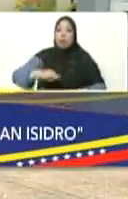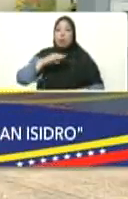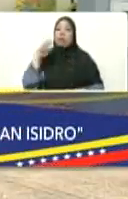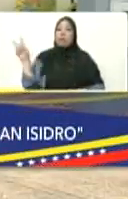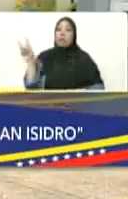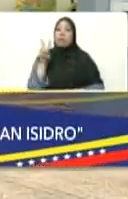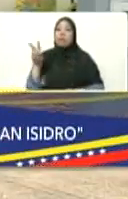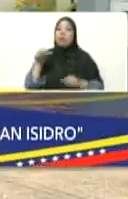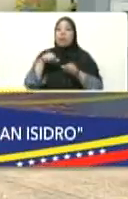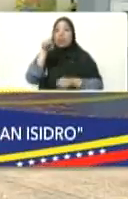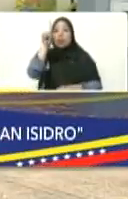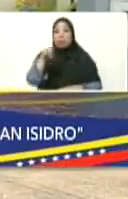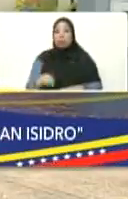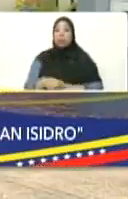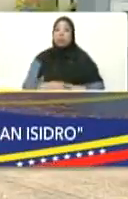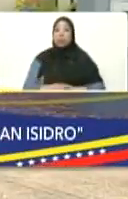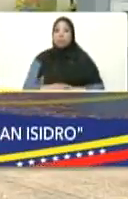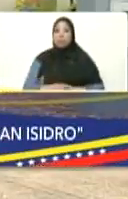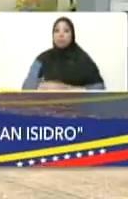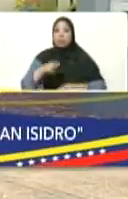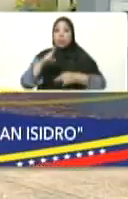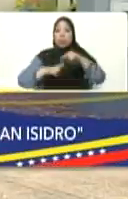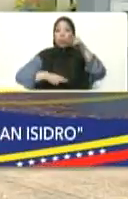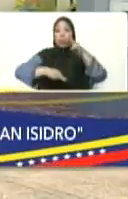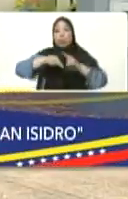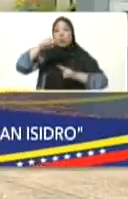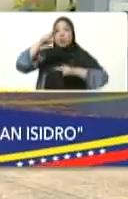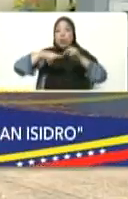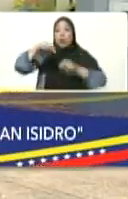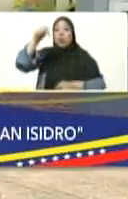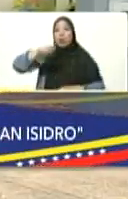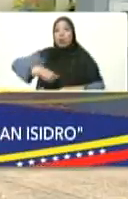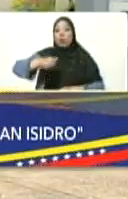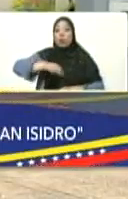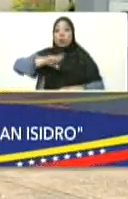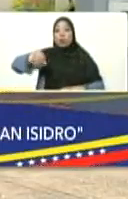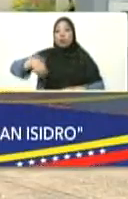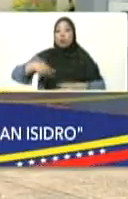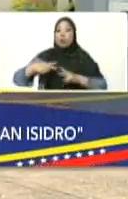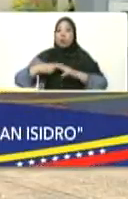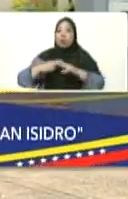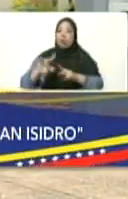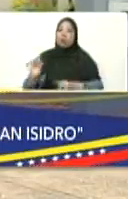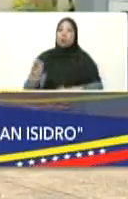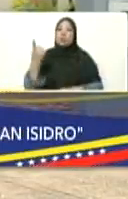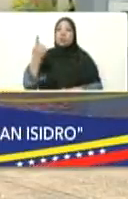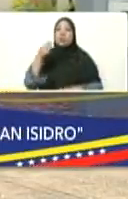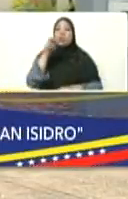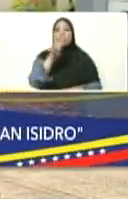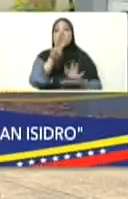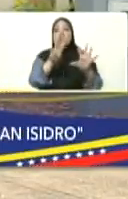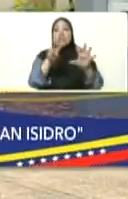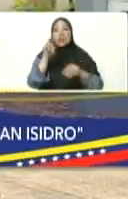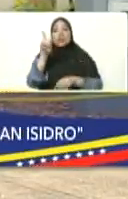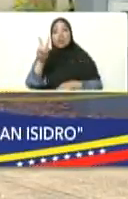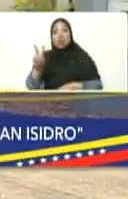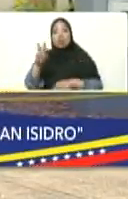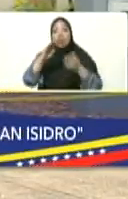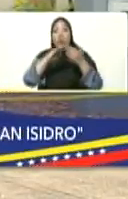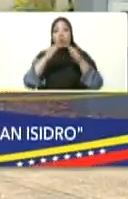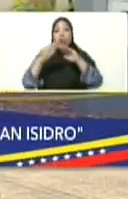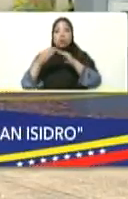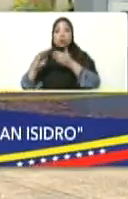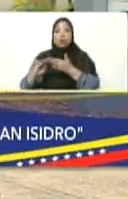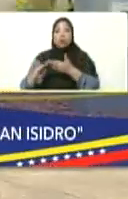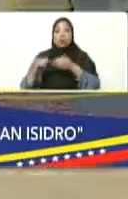Venezuela sigue también construyendo nuevos urbanismos. hoy estamos entregando estas primeras 72 viviendas que